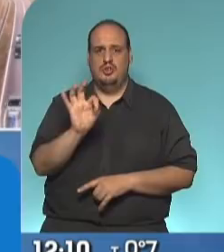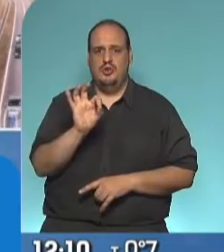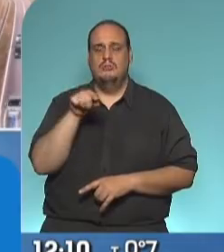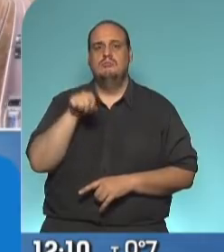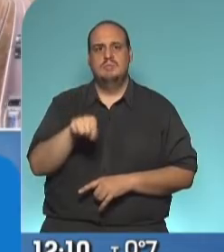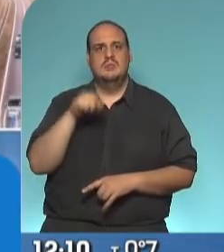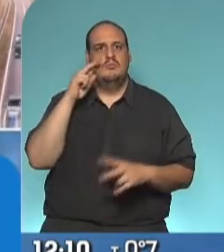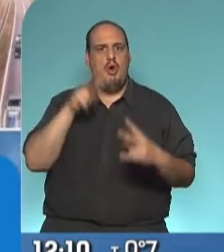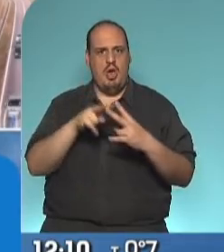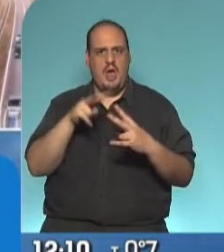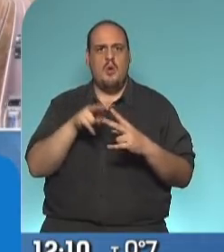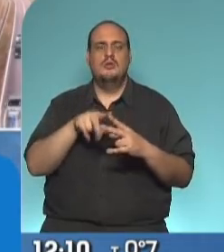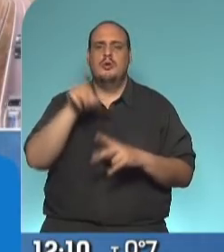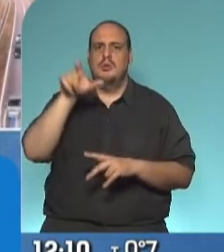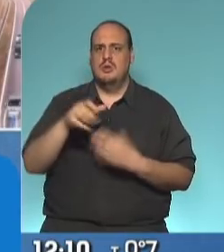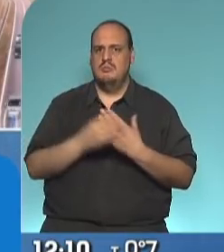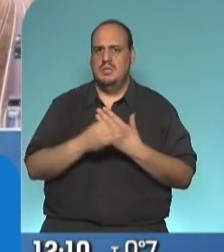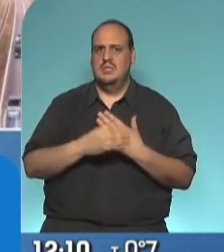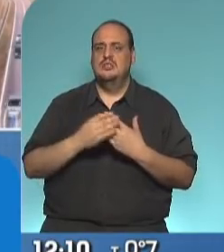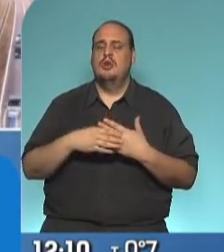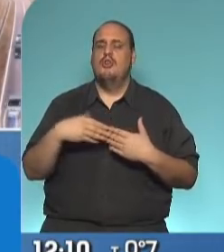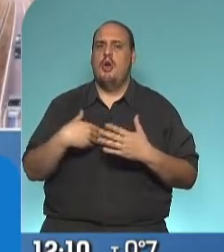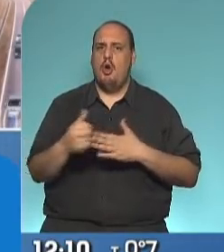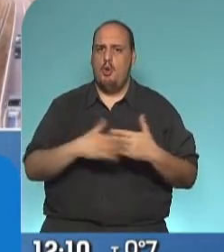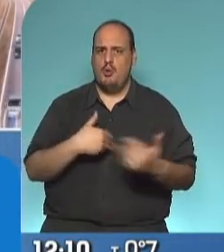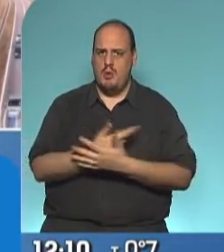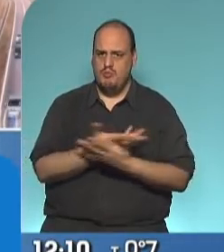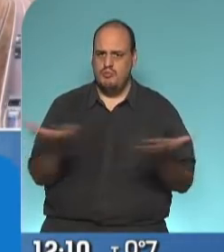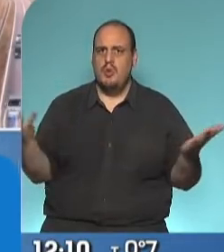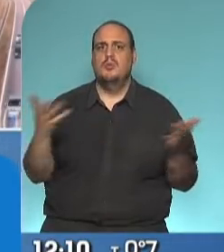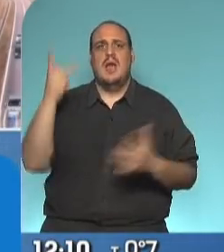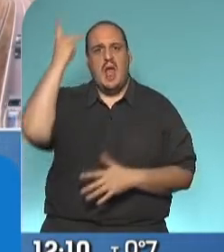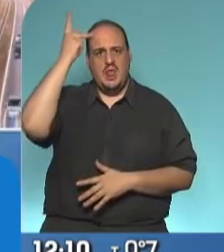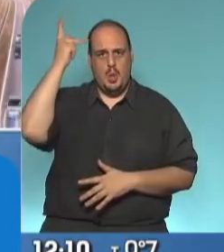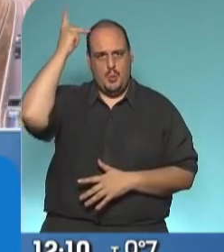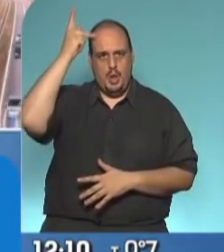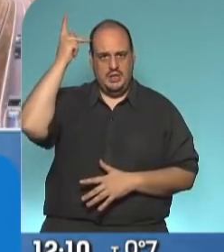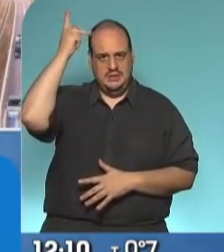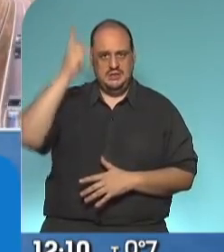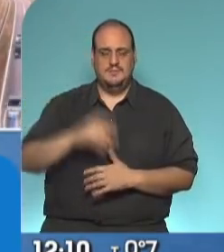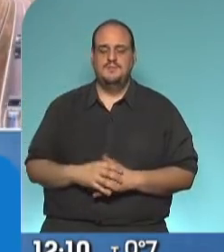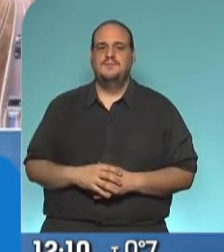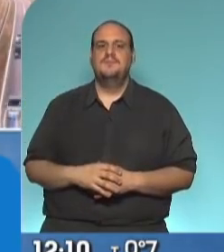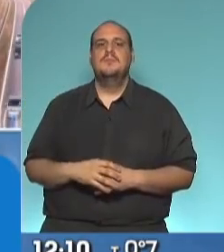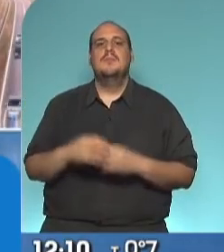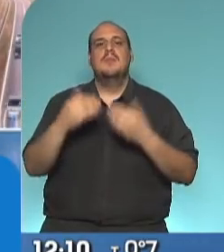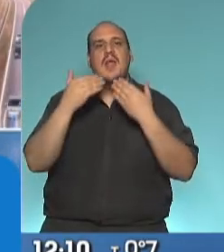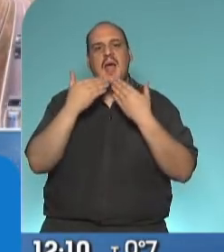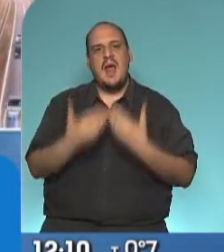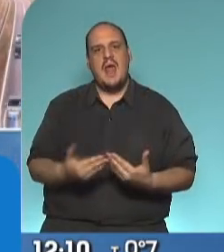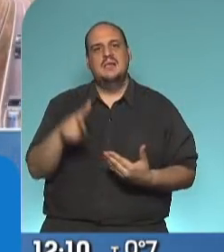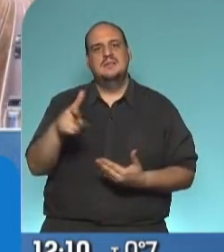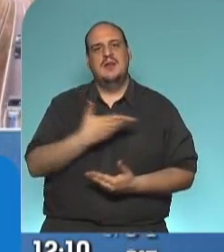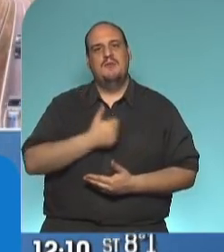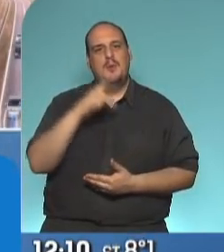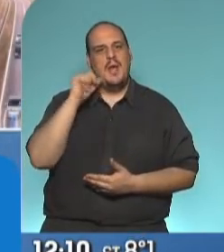encuentro hará uso de la palabra el Ministro de Obras Públicas de la Nación, Gabriel Catopodis. Muchas gracias Fabiana, muy buenos días señor